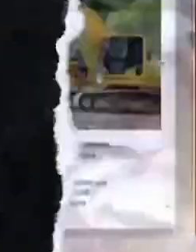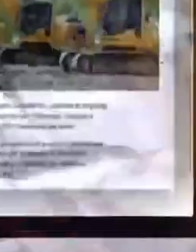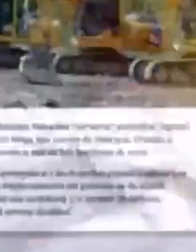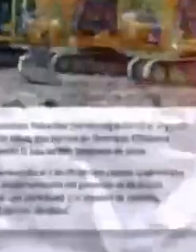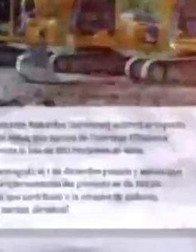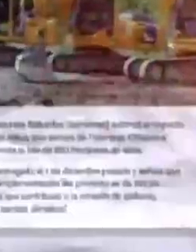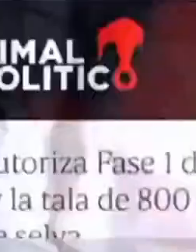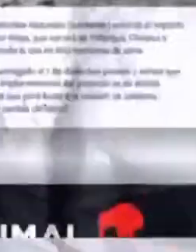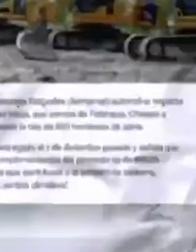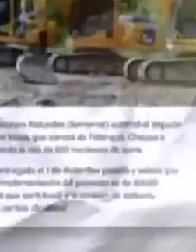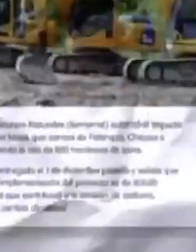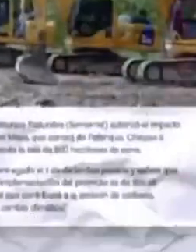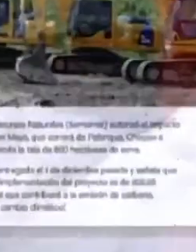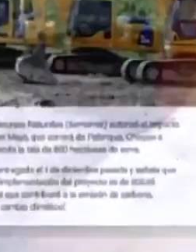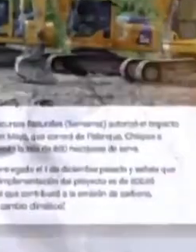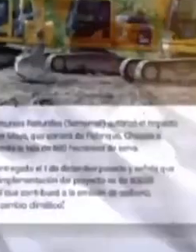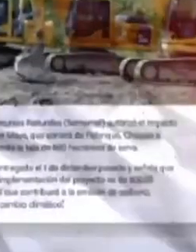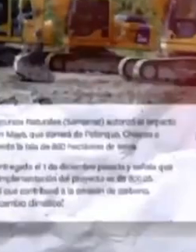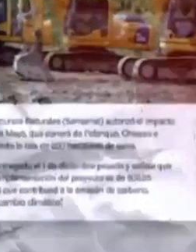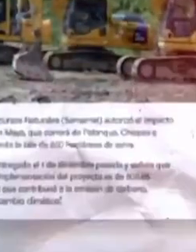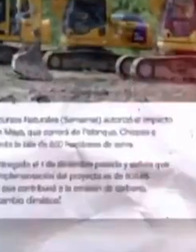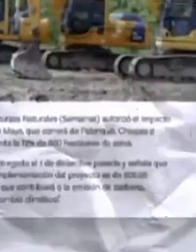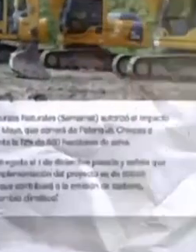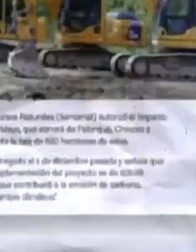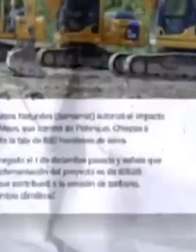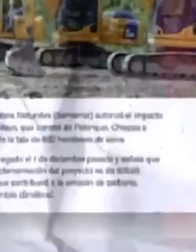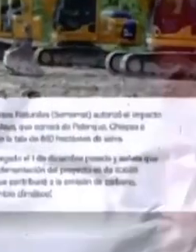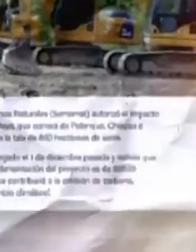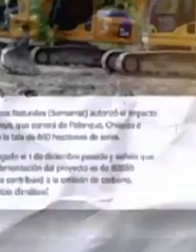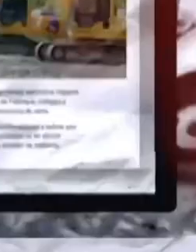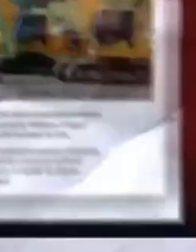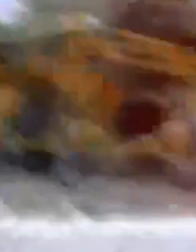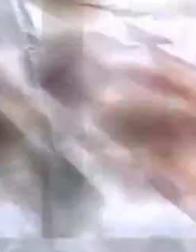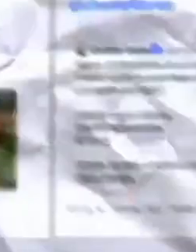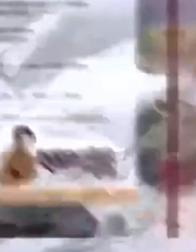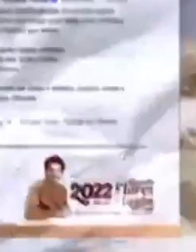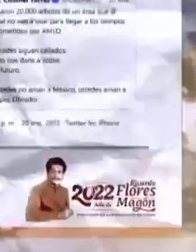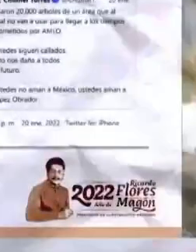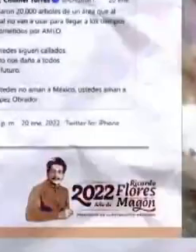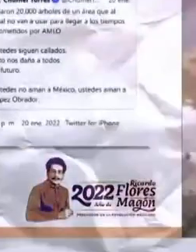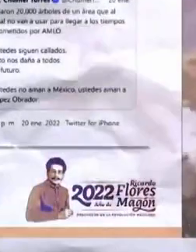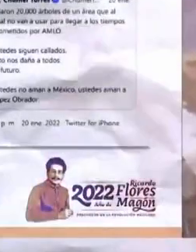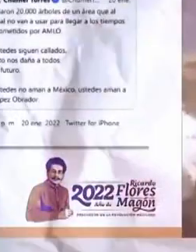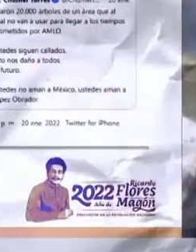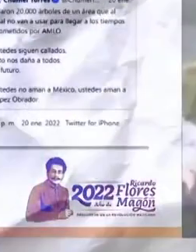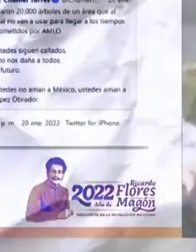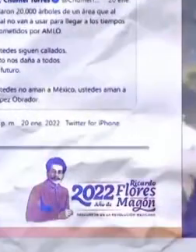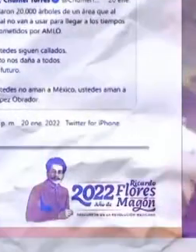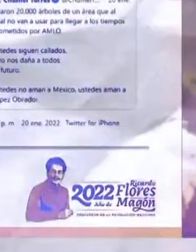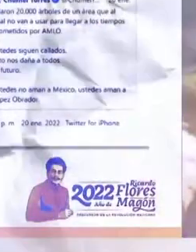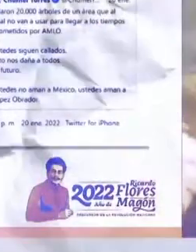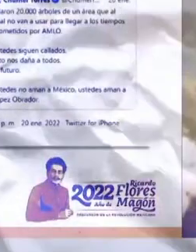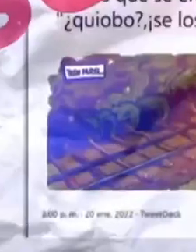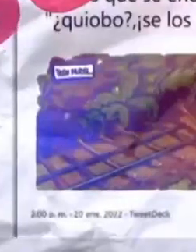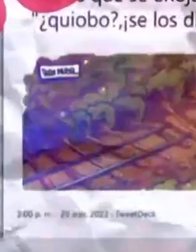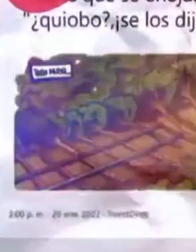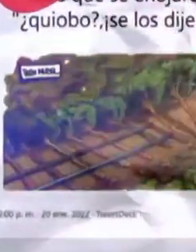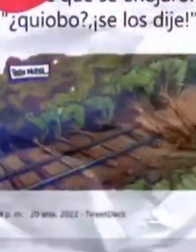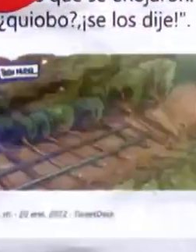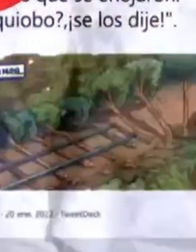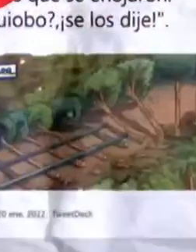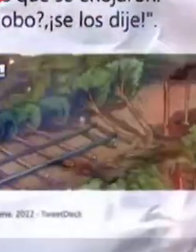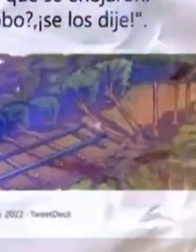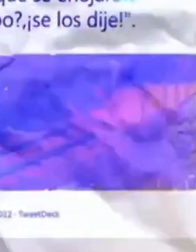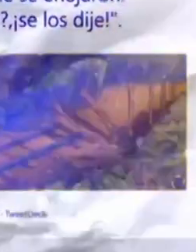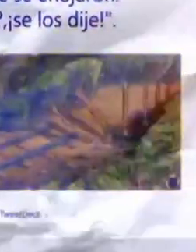3. A lo largo del 2022, se acusó que la construcción del Tren Maya significa un ecocidio